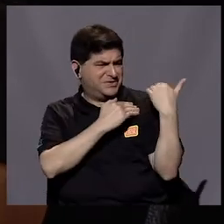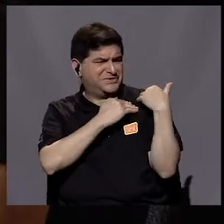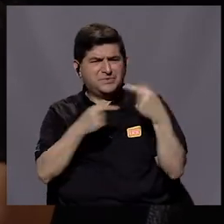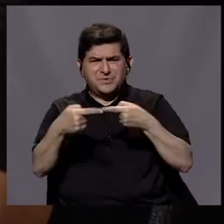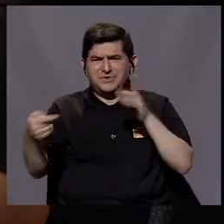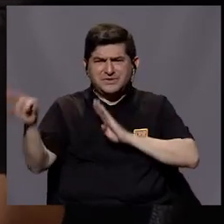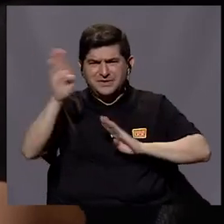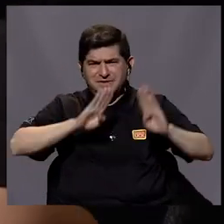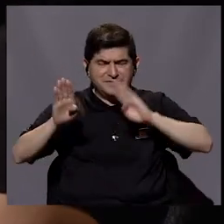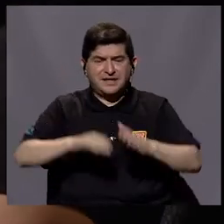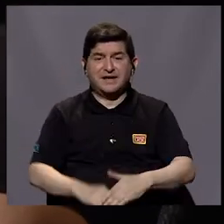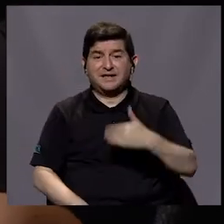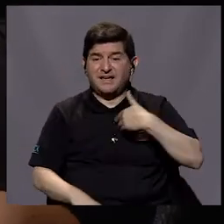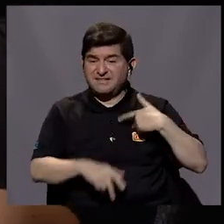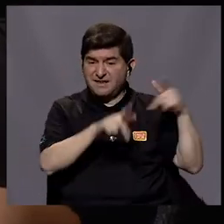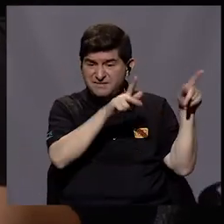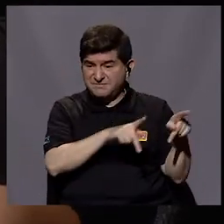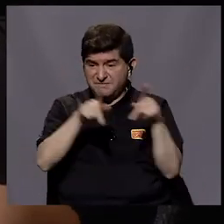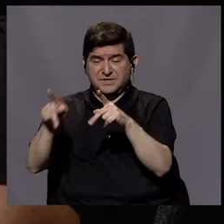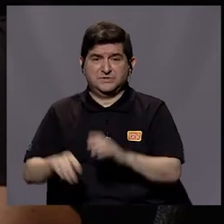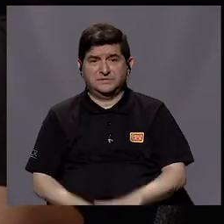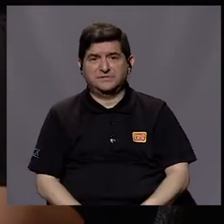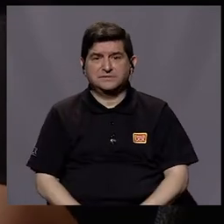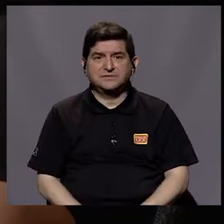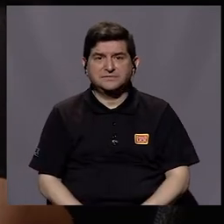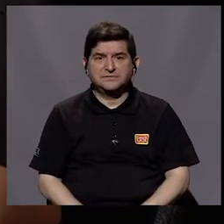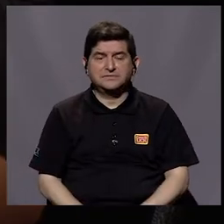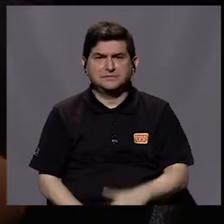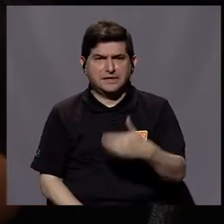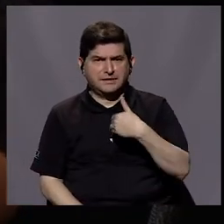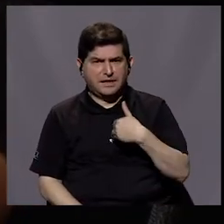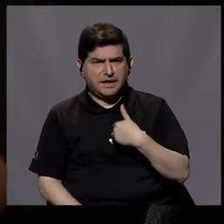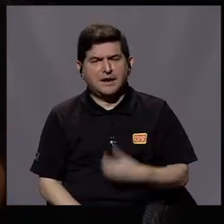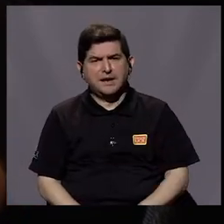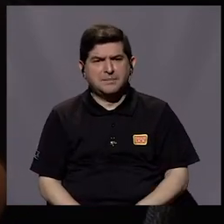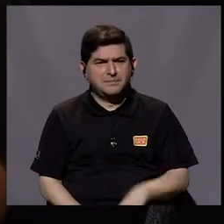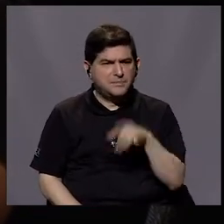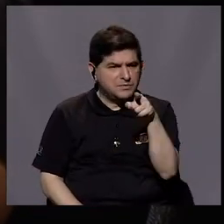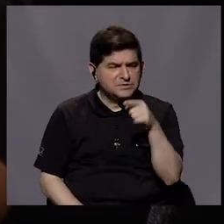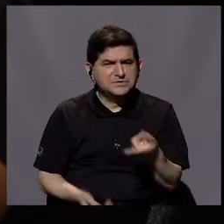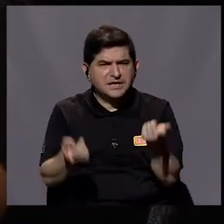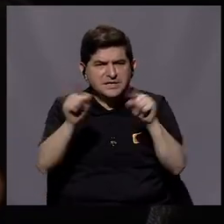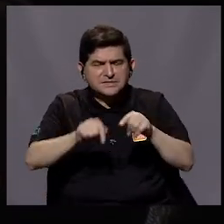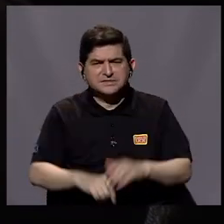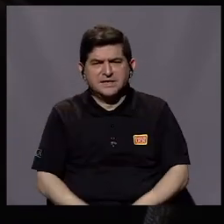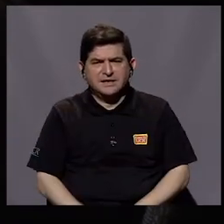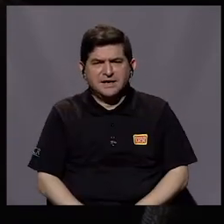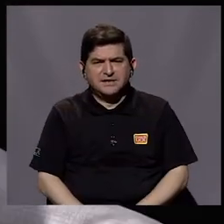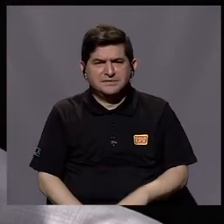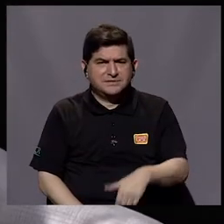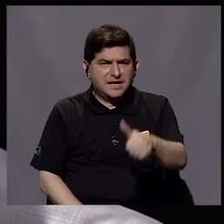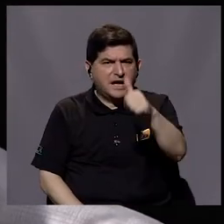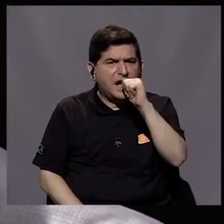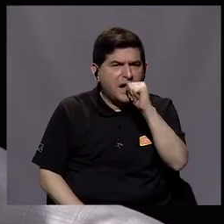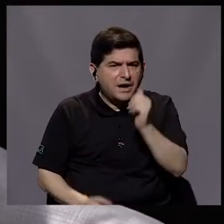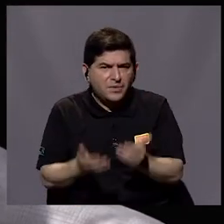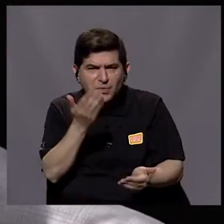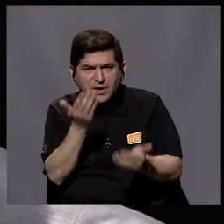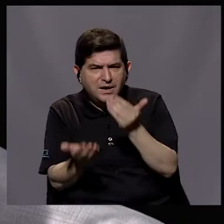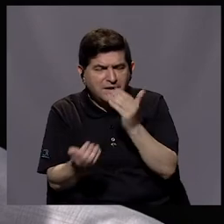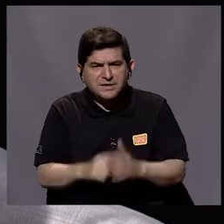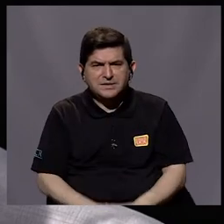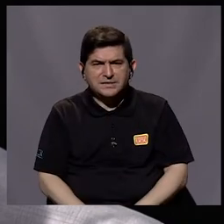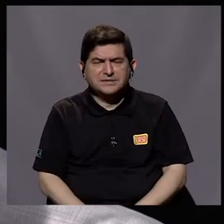resistencia a antibióticos que finalmente adquirimos las personas. Porque entonces tenemos plantas que absorben el agua que